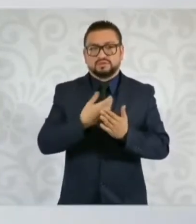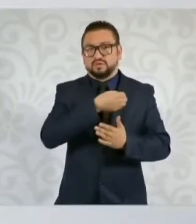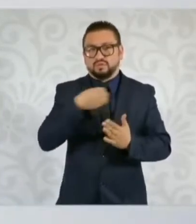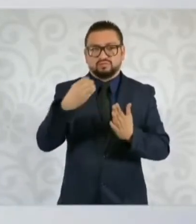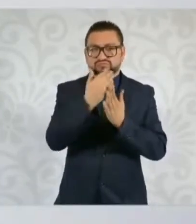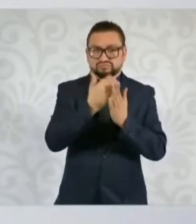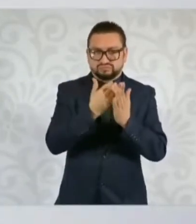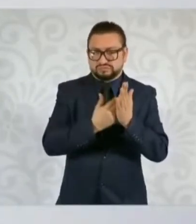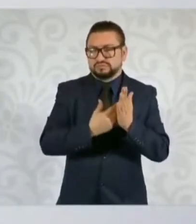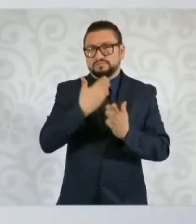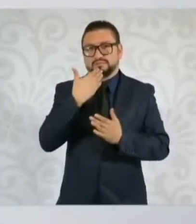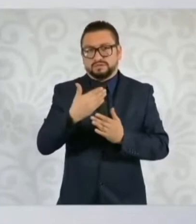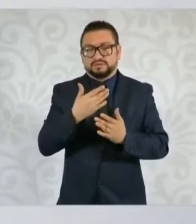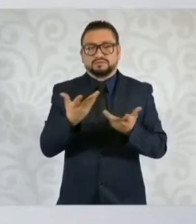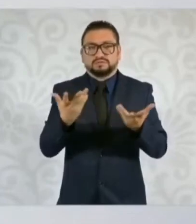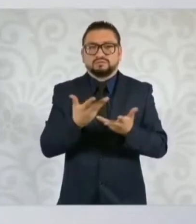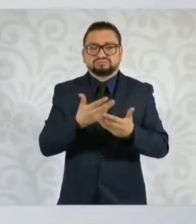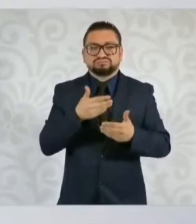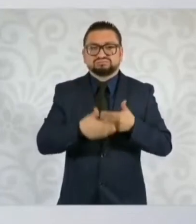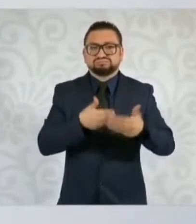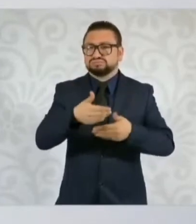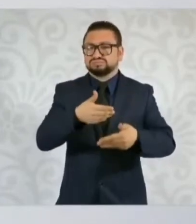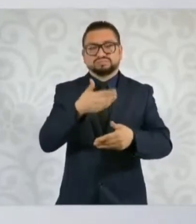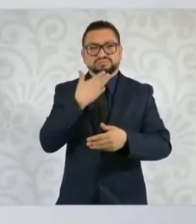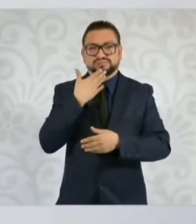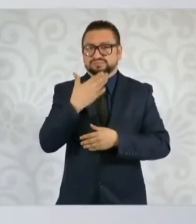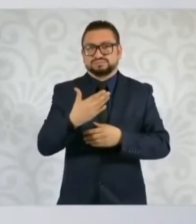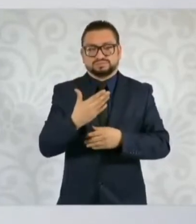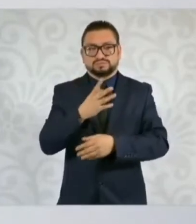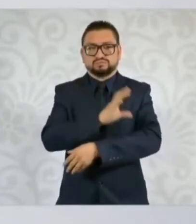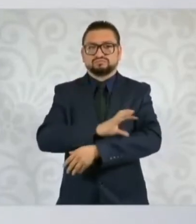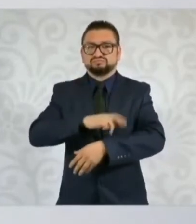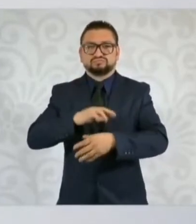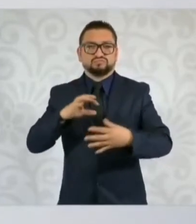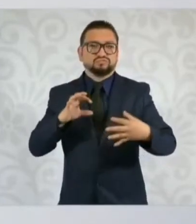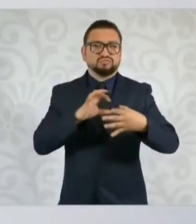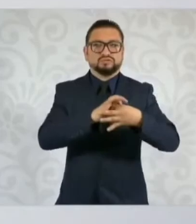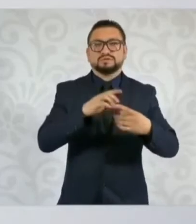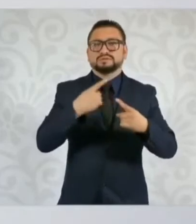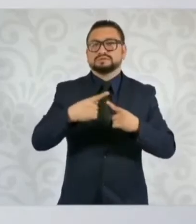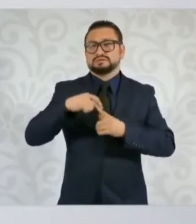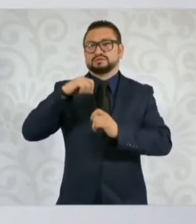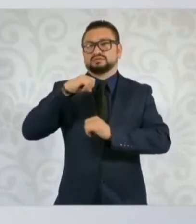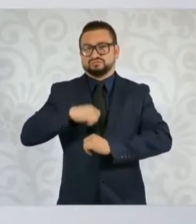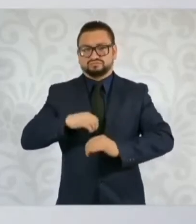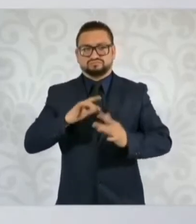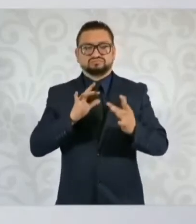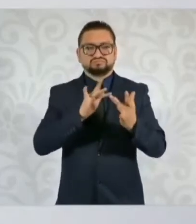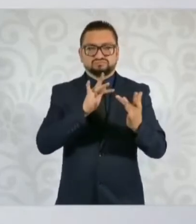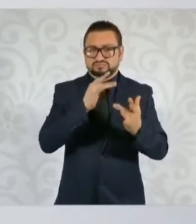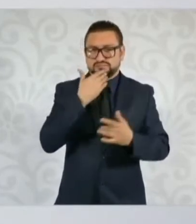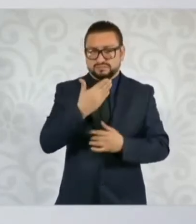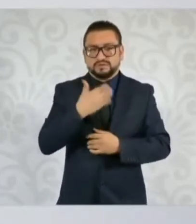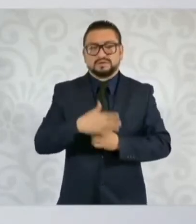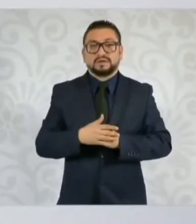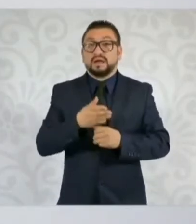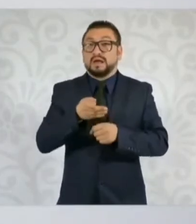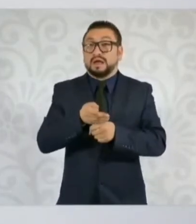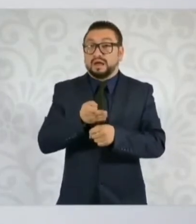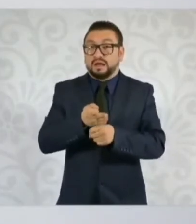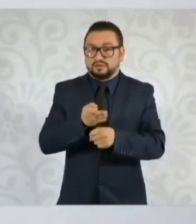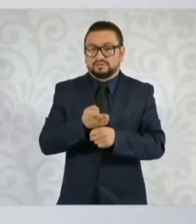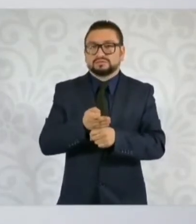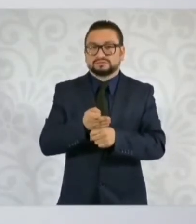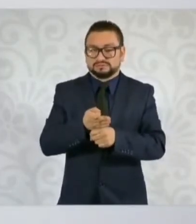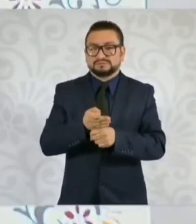bien establecidos y se han estado desarrollando de manera muy coordinada con las autoridades. Ahorita exactamente en estos momentos se está